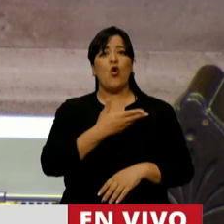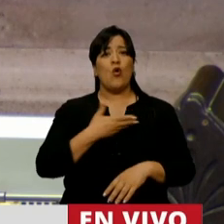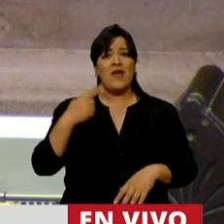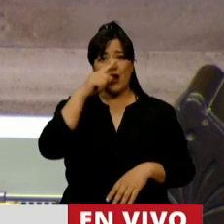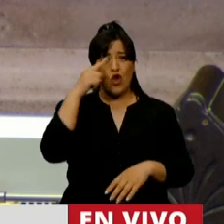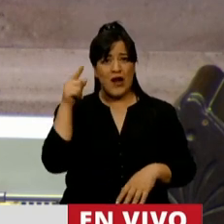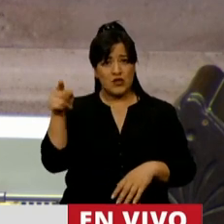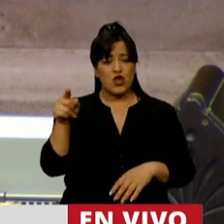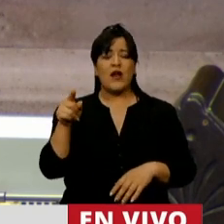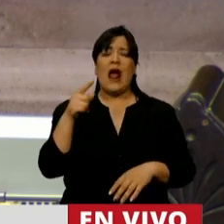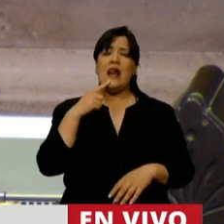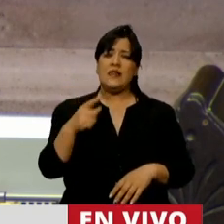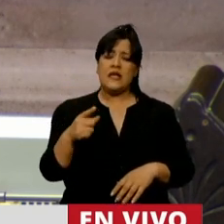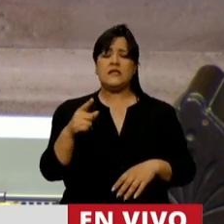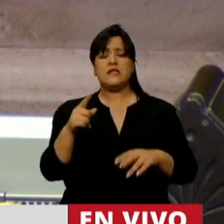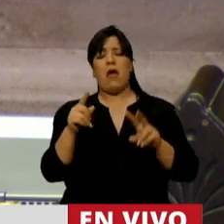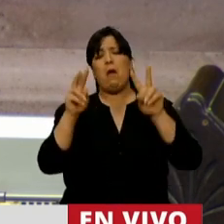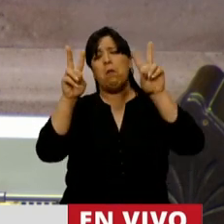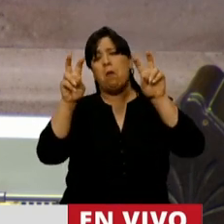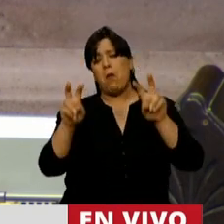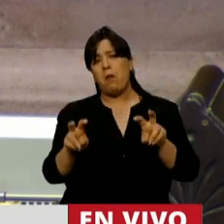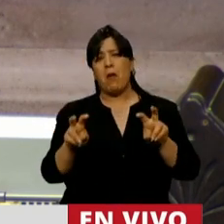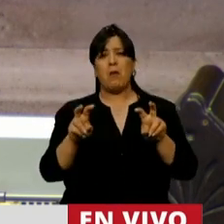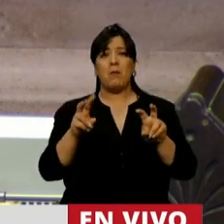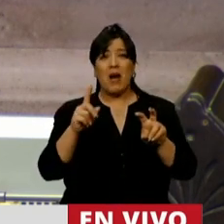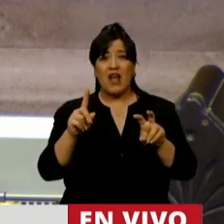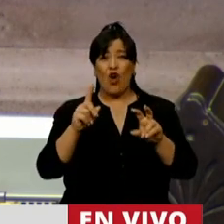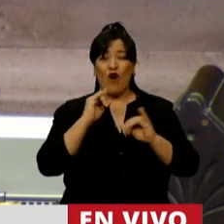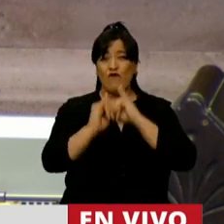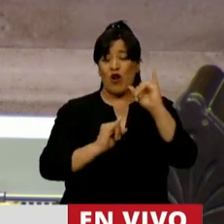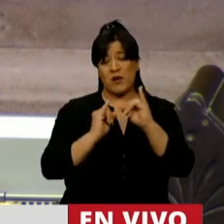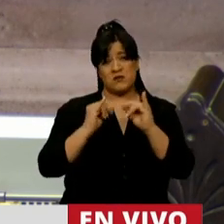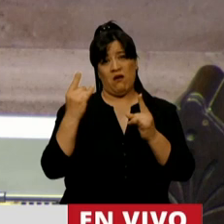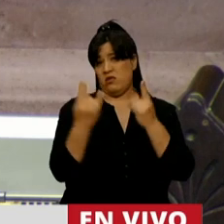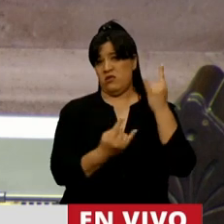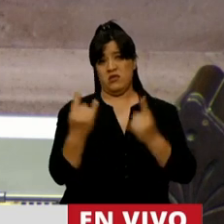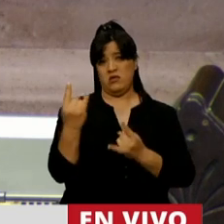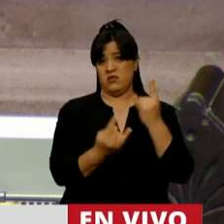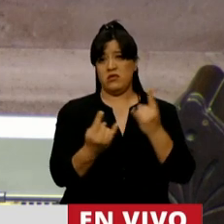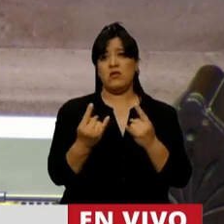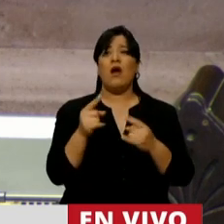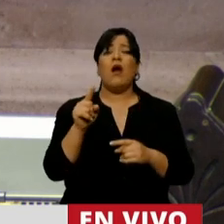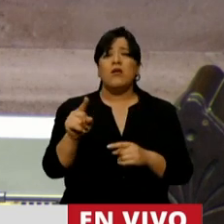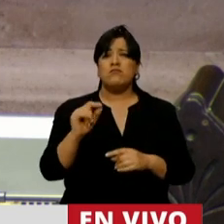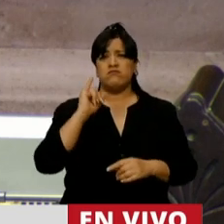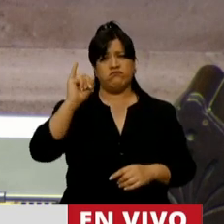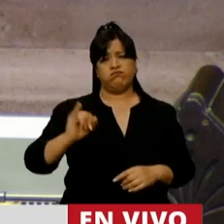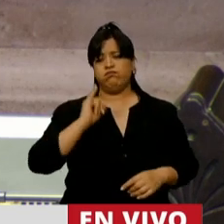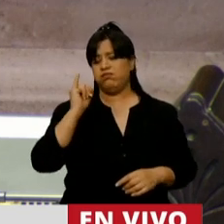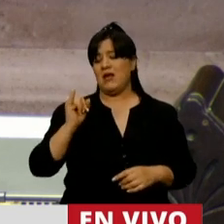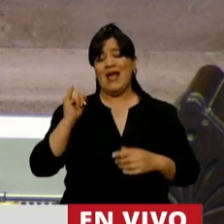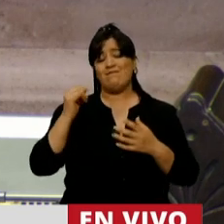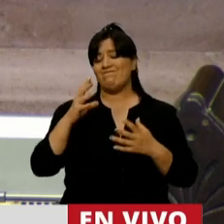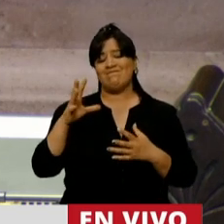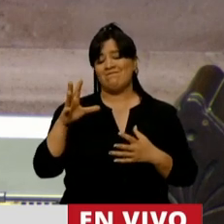de supuestos y de actos ficticios que sólo existen en el relato insoportable,